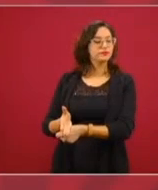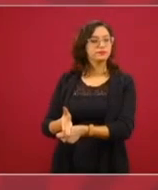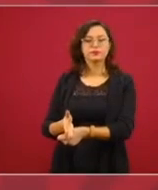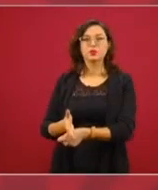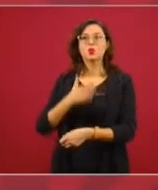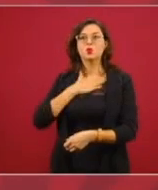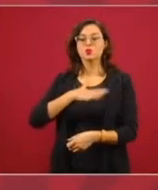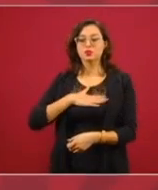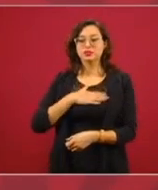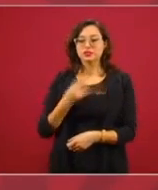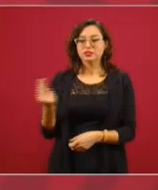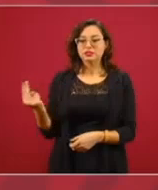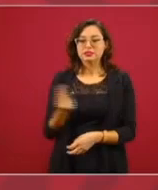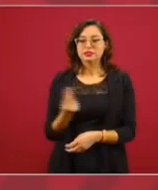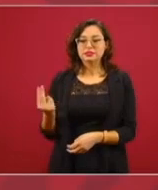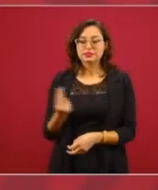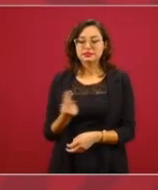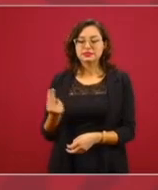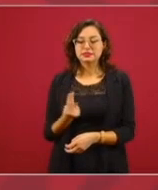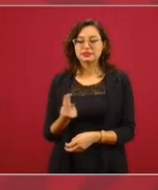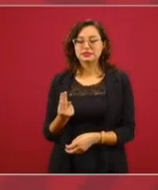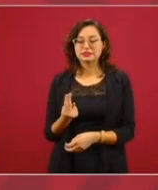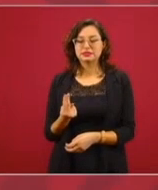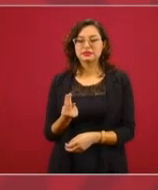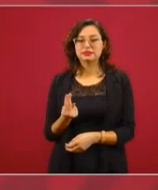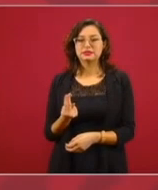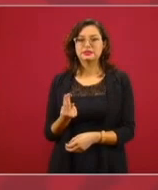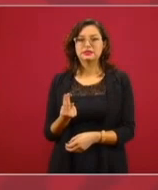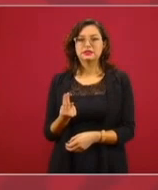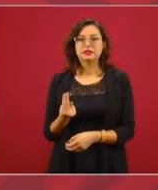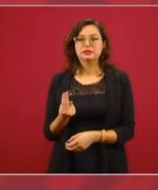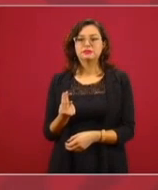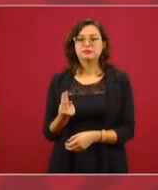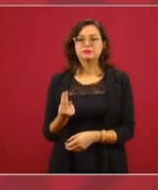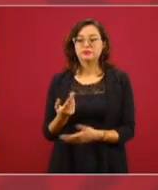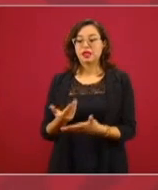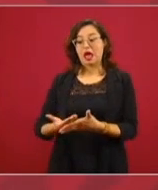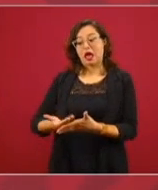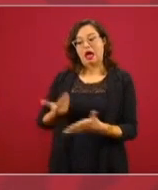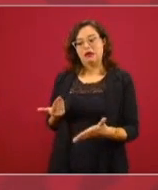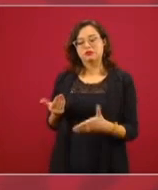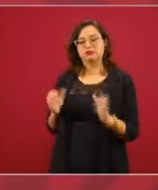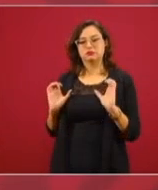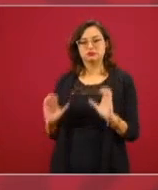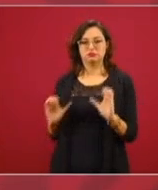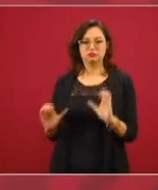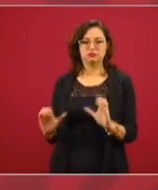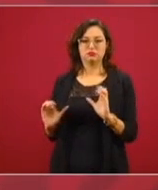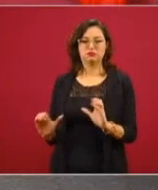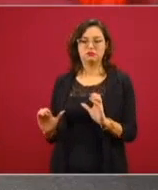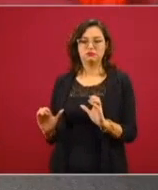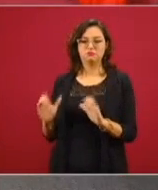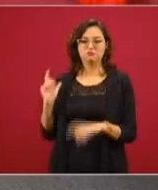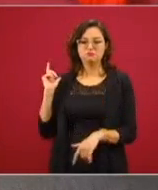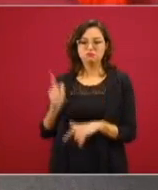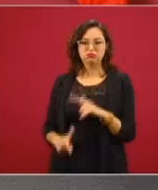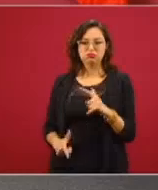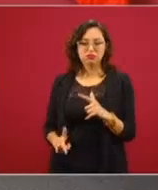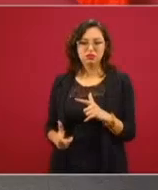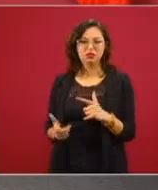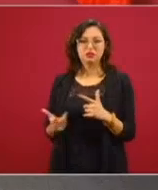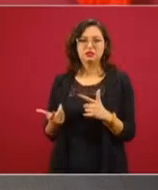justicia es prevenir, es